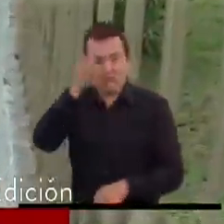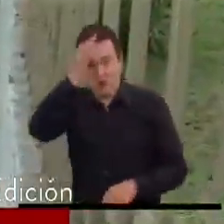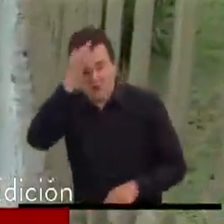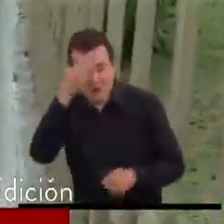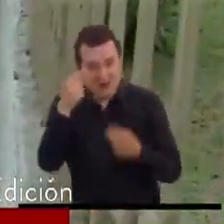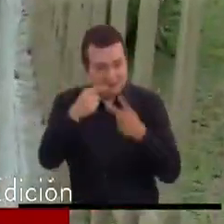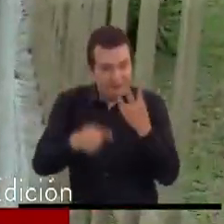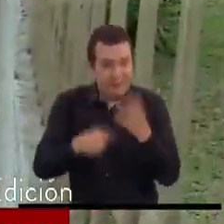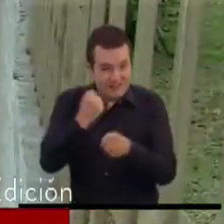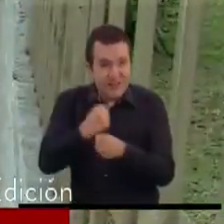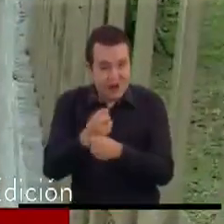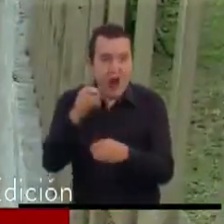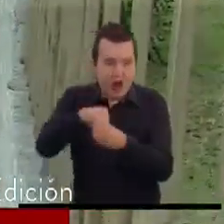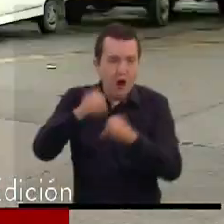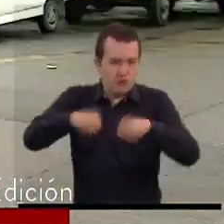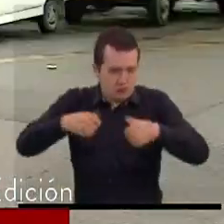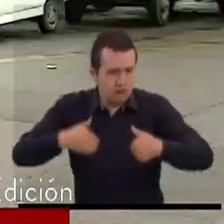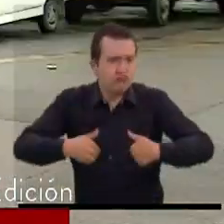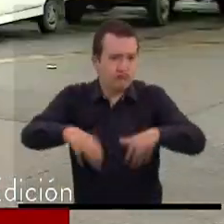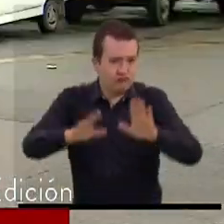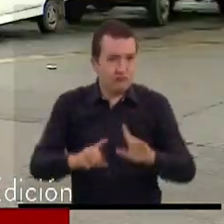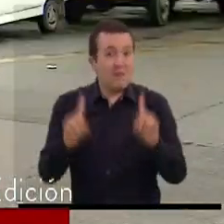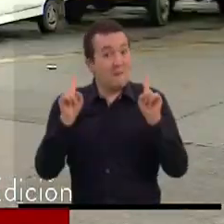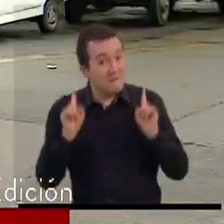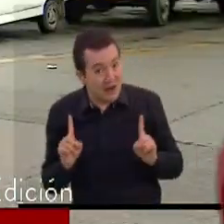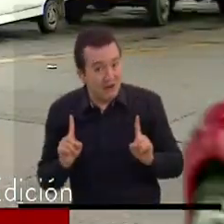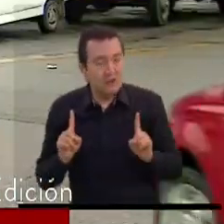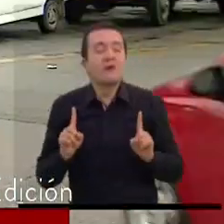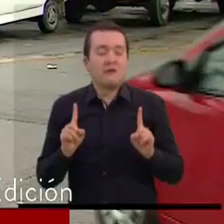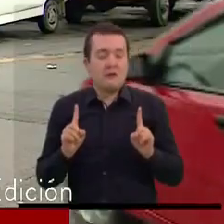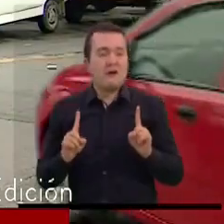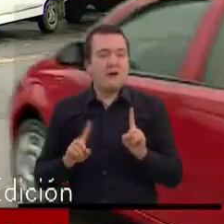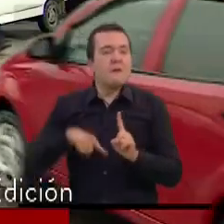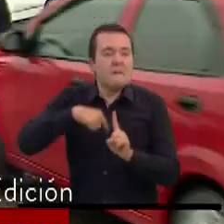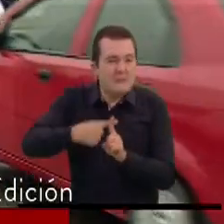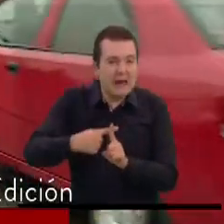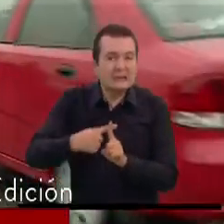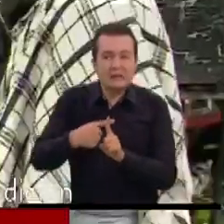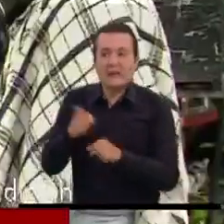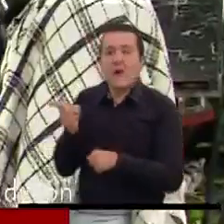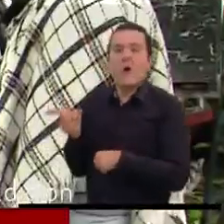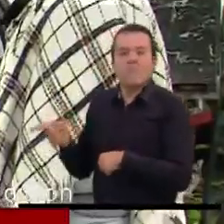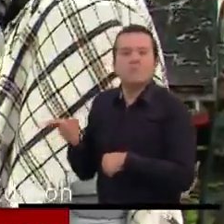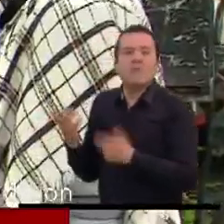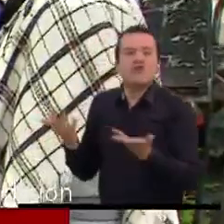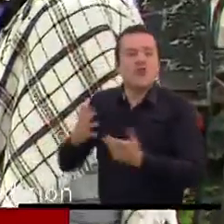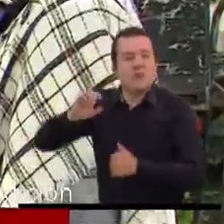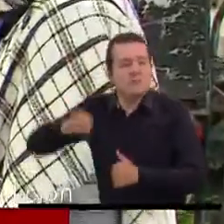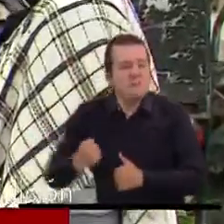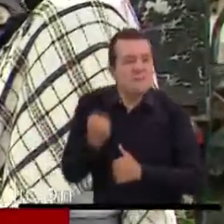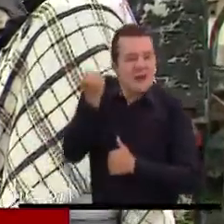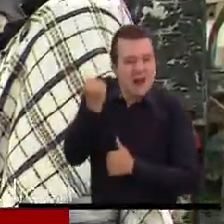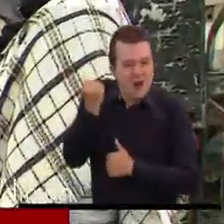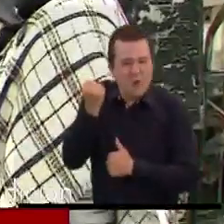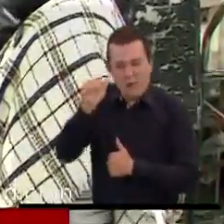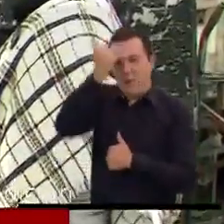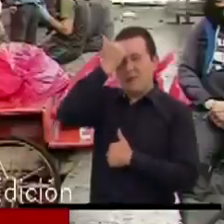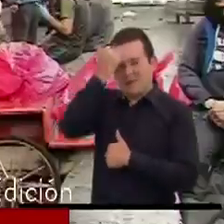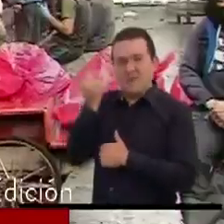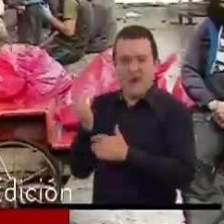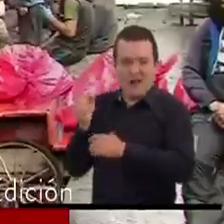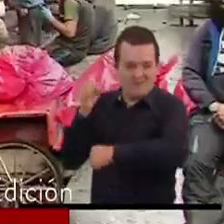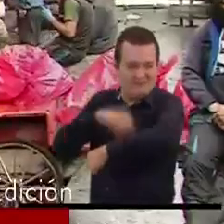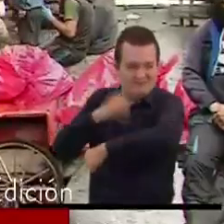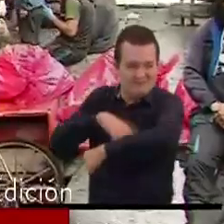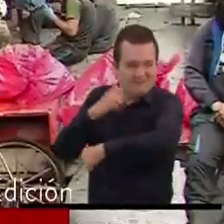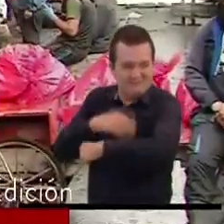las excepciones. Pero esto no es todo, porque las medidas se extienden a la principal central de alimentos del país, Corabastos, a partir de ahora habrá las